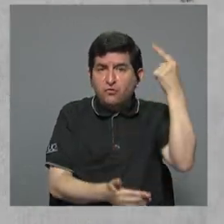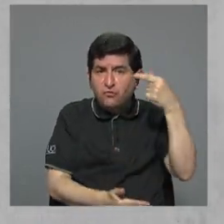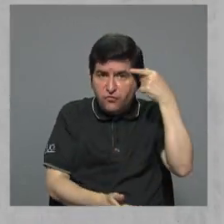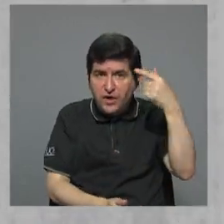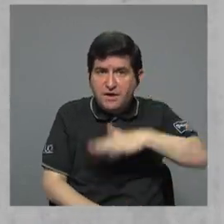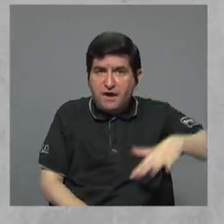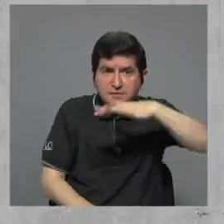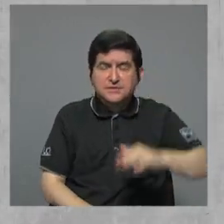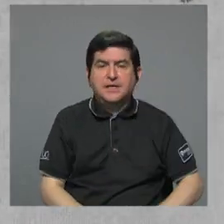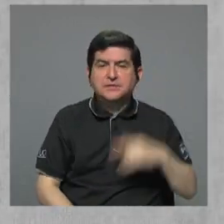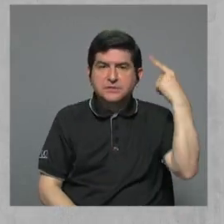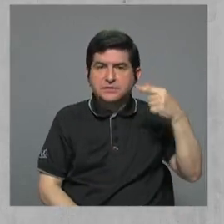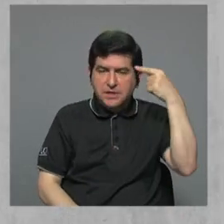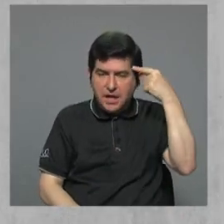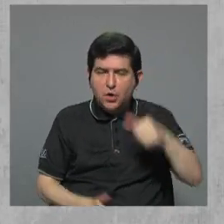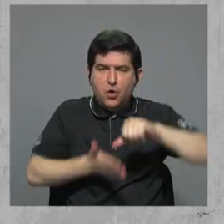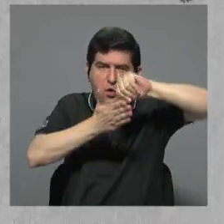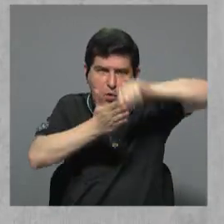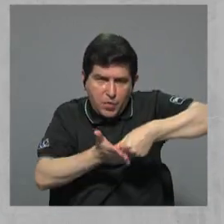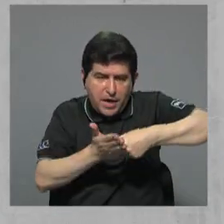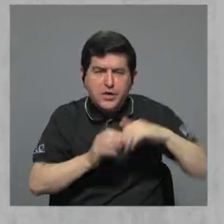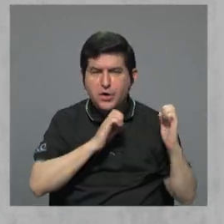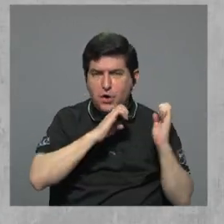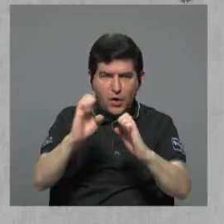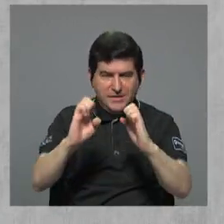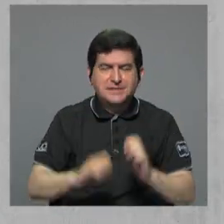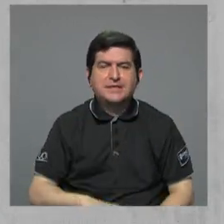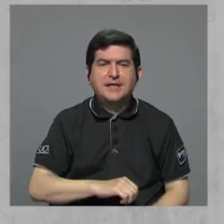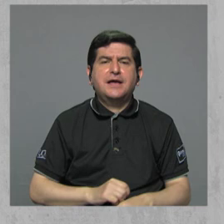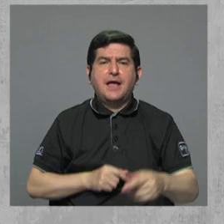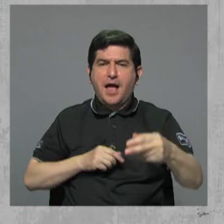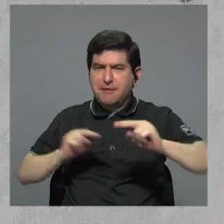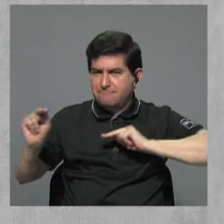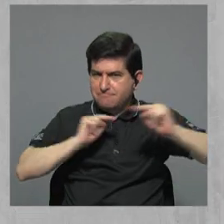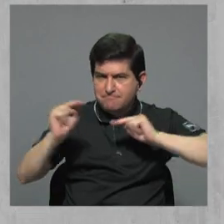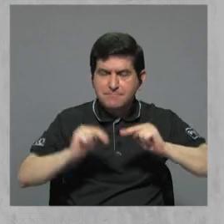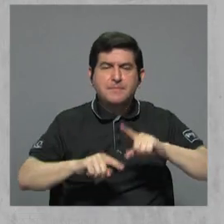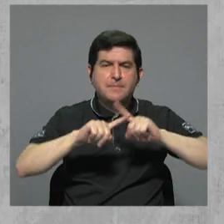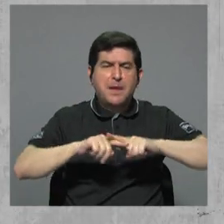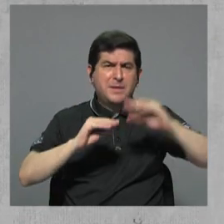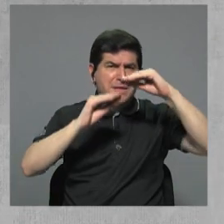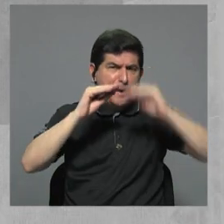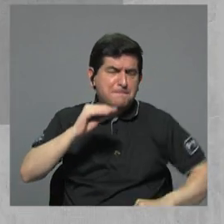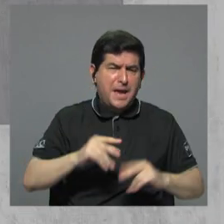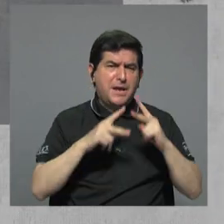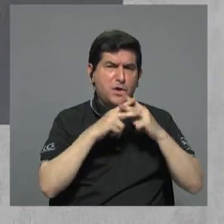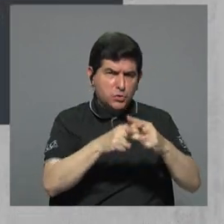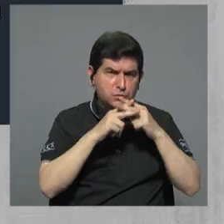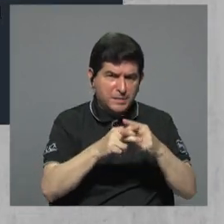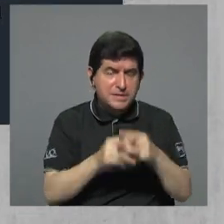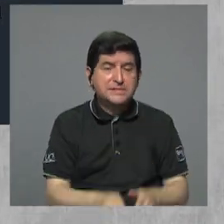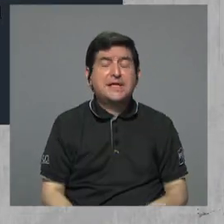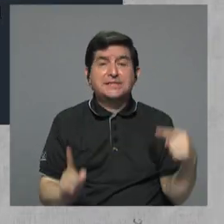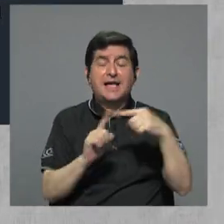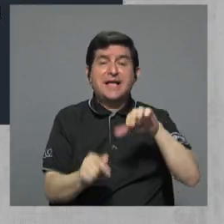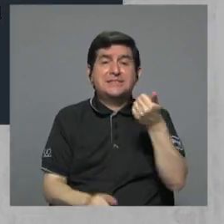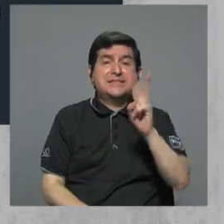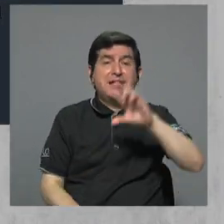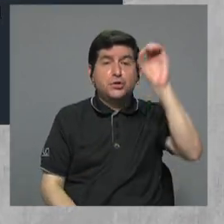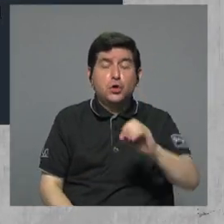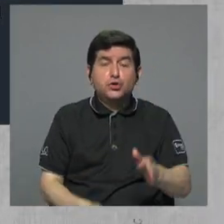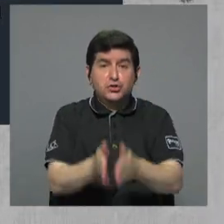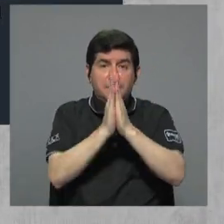El gobierno insiste en que la estrategia es lograr un canje para depender menos de los prestamistas que cobran hasta 12%